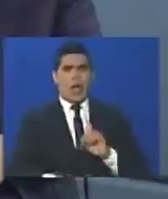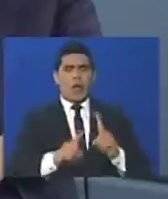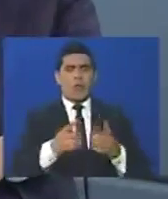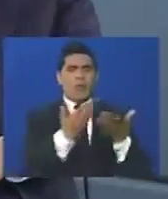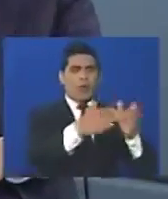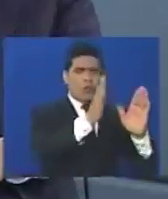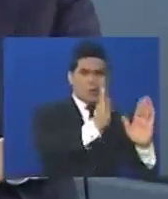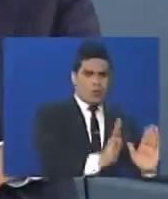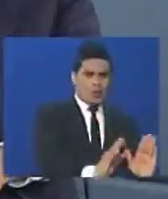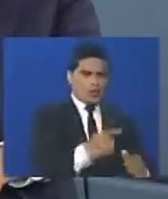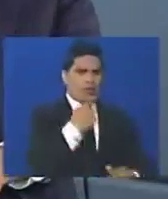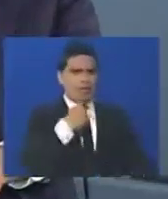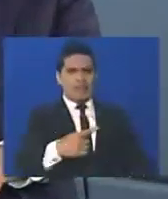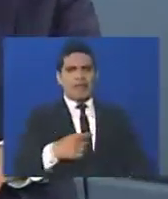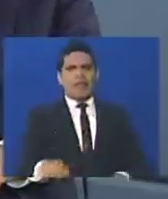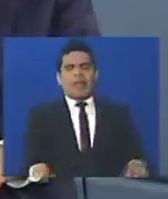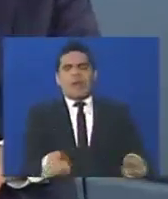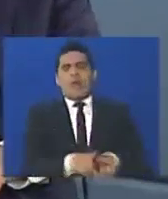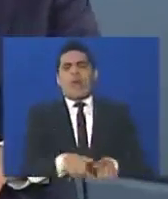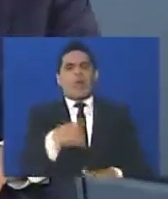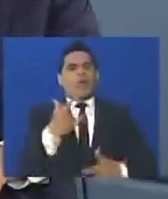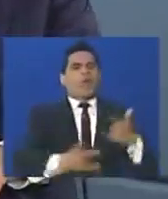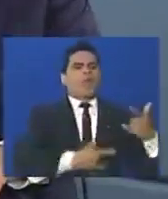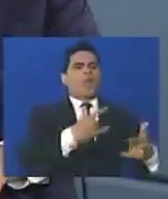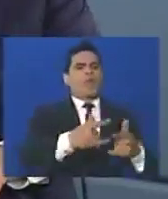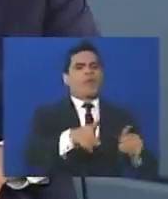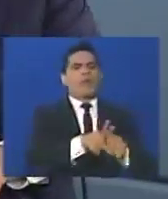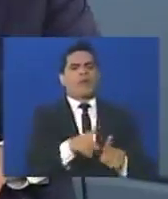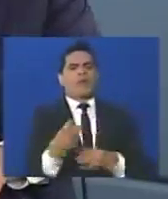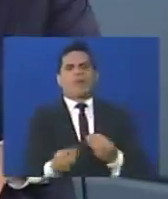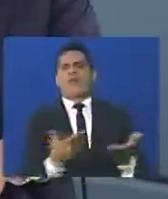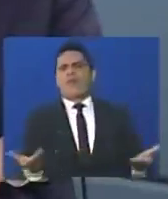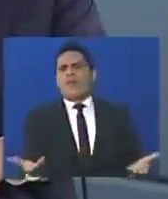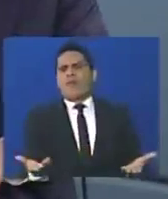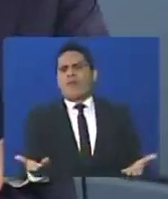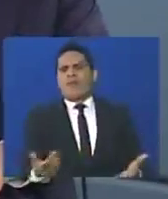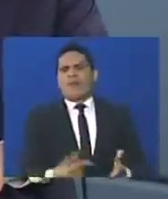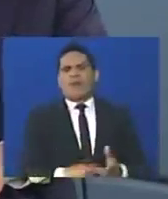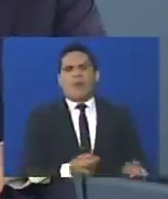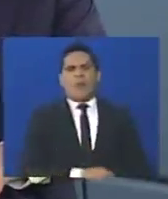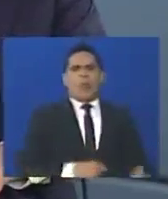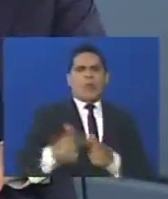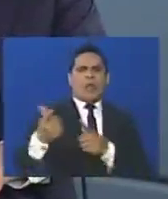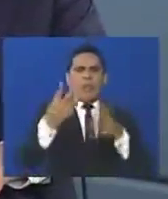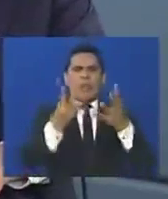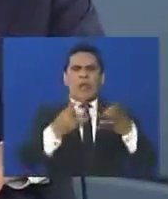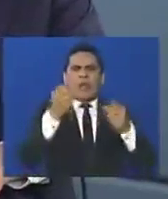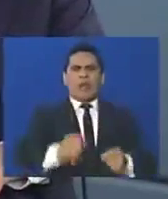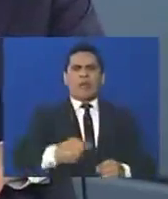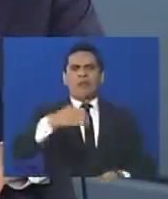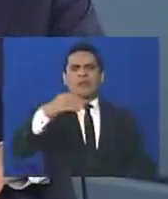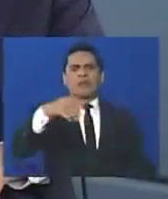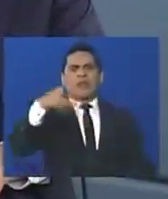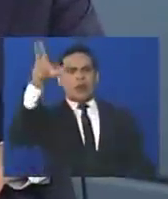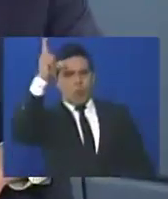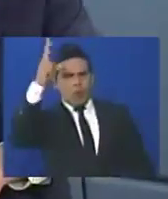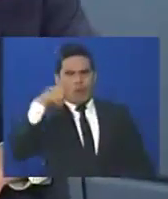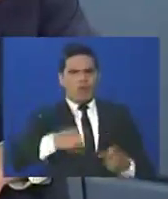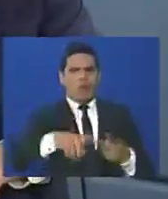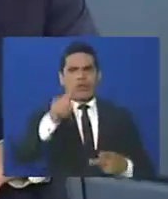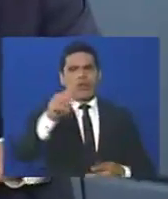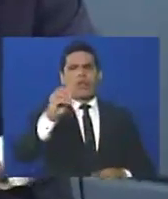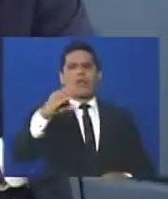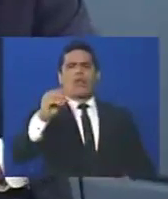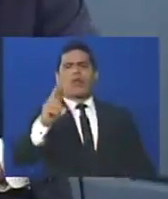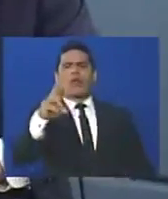estudiantes, que han sido imputados como si fueran delincuentes, como si fuesen criminales, los han mandado que si para Tocorón, que si para la cárcel de Coro, el